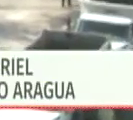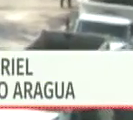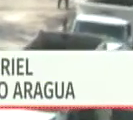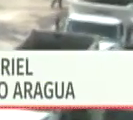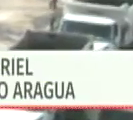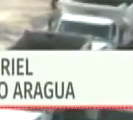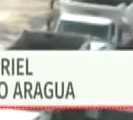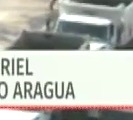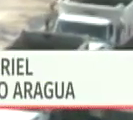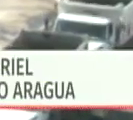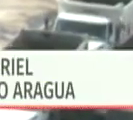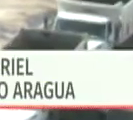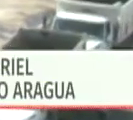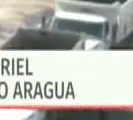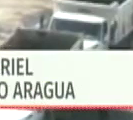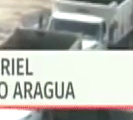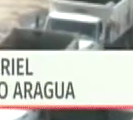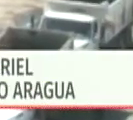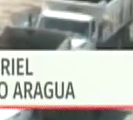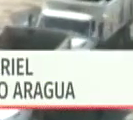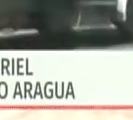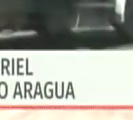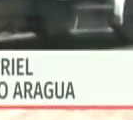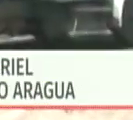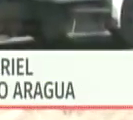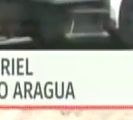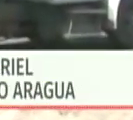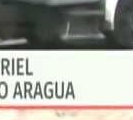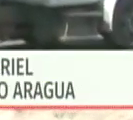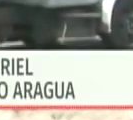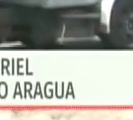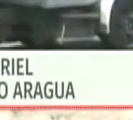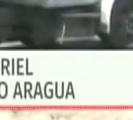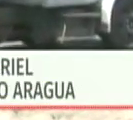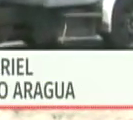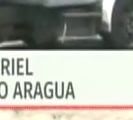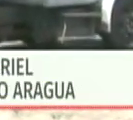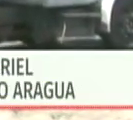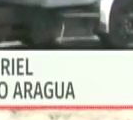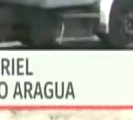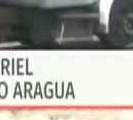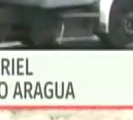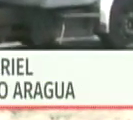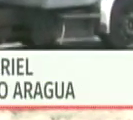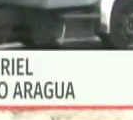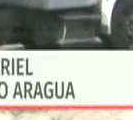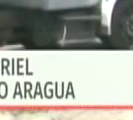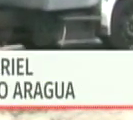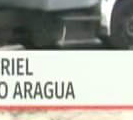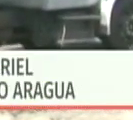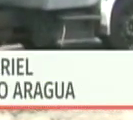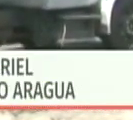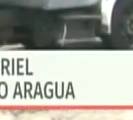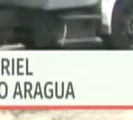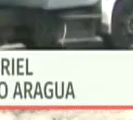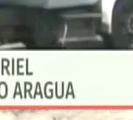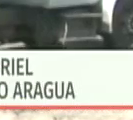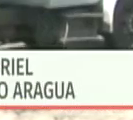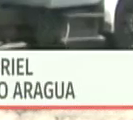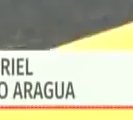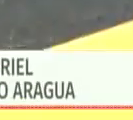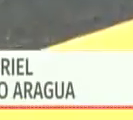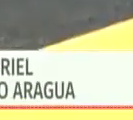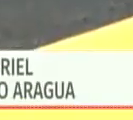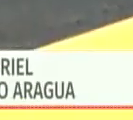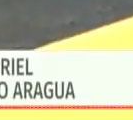Venezuela bella y lo bueno es que tenemos la capacidad el 95% del asfalto son agregados y en el estado de Aragua contamos con